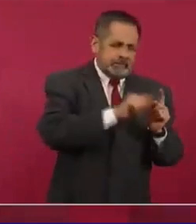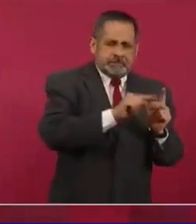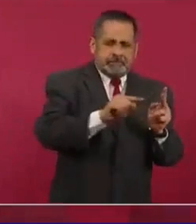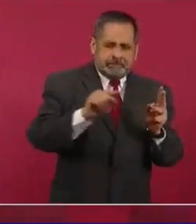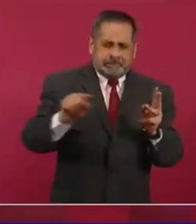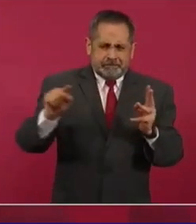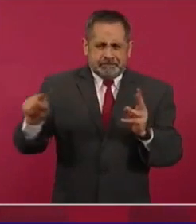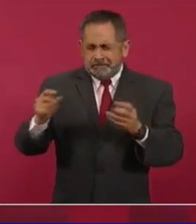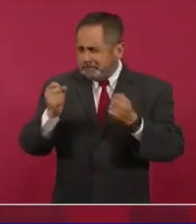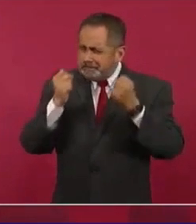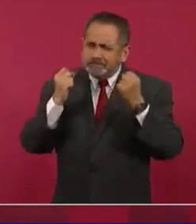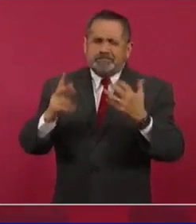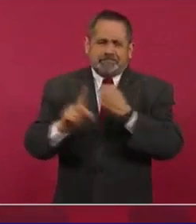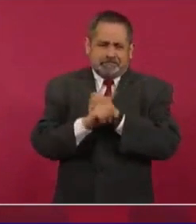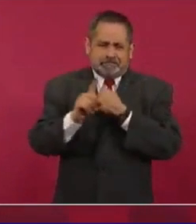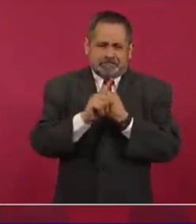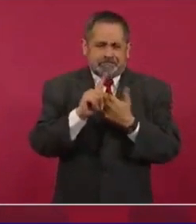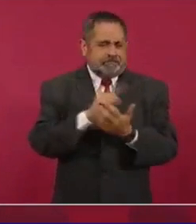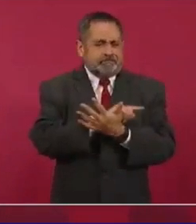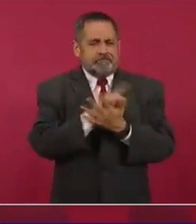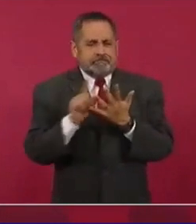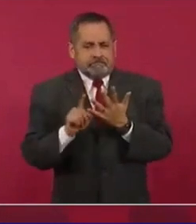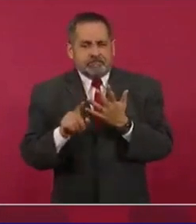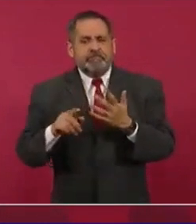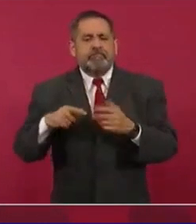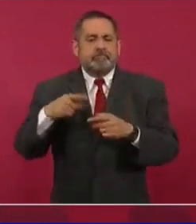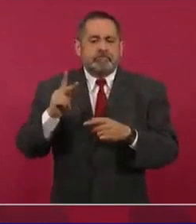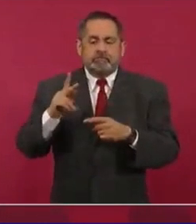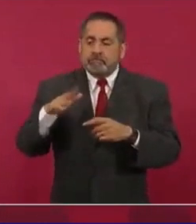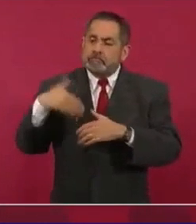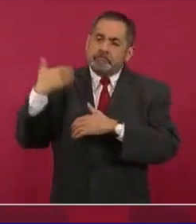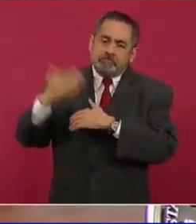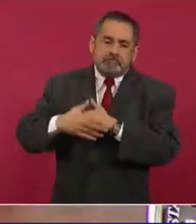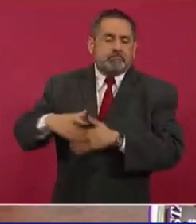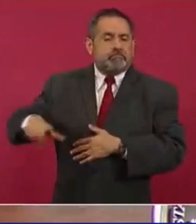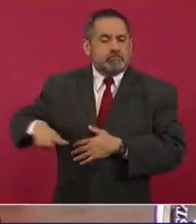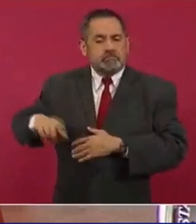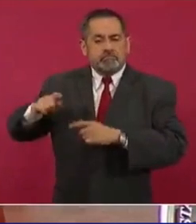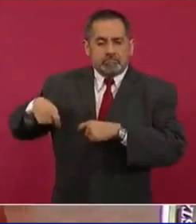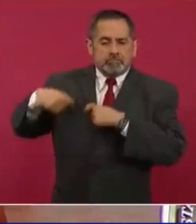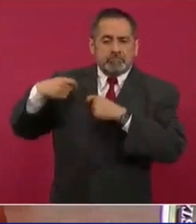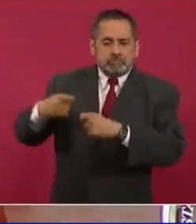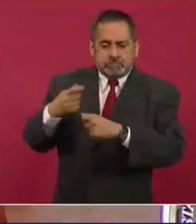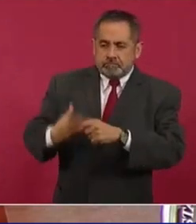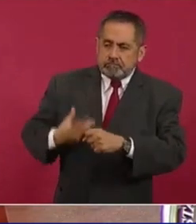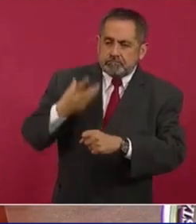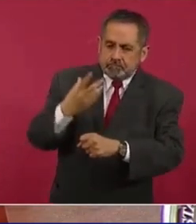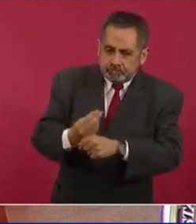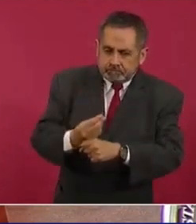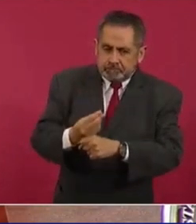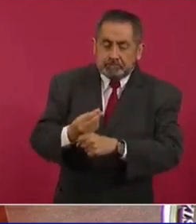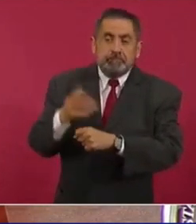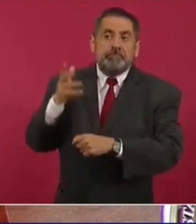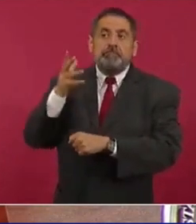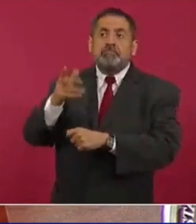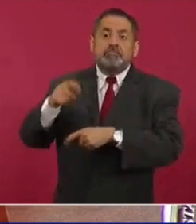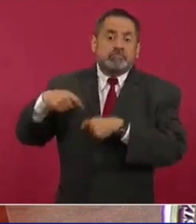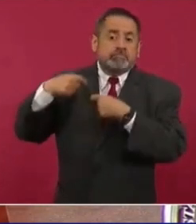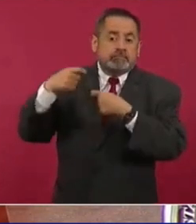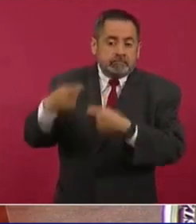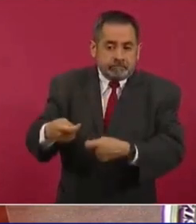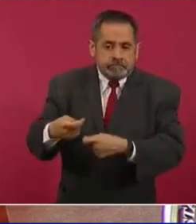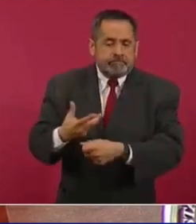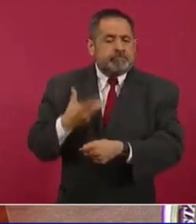pero ya vendrán otros gobiernos, nosotros vamos a enfocarnos